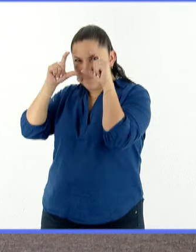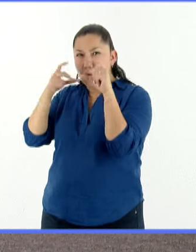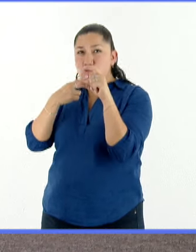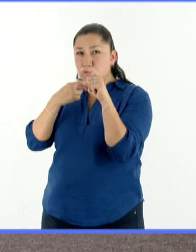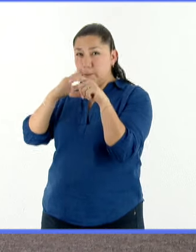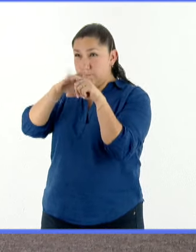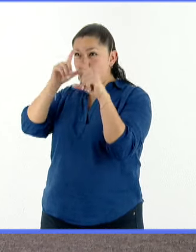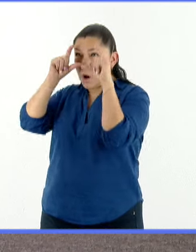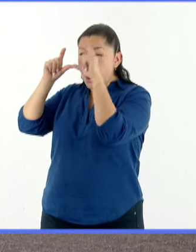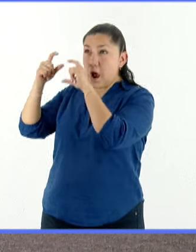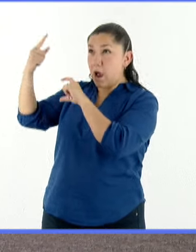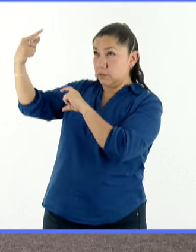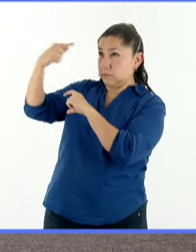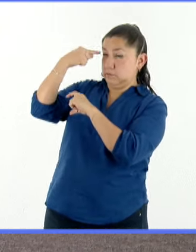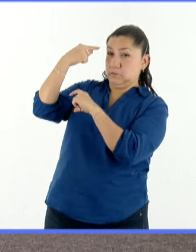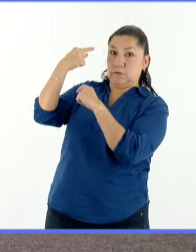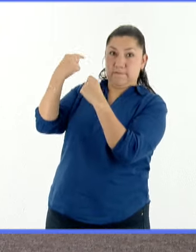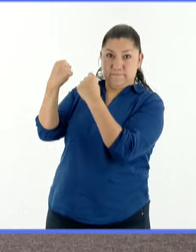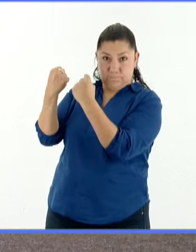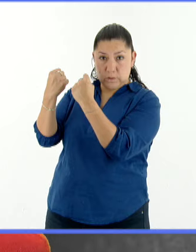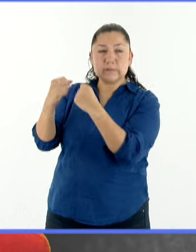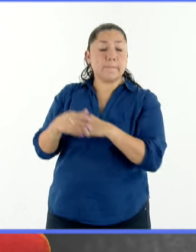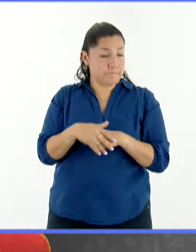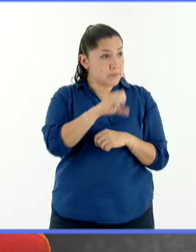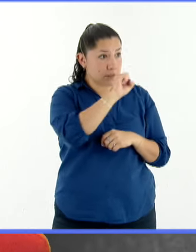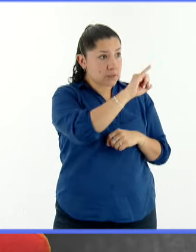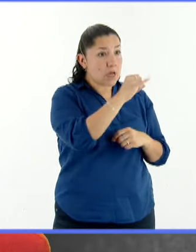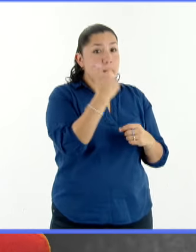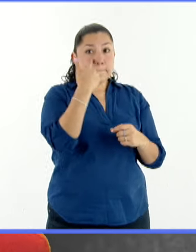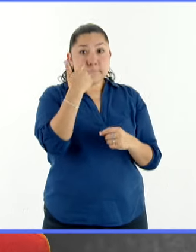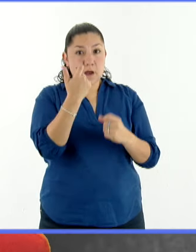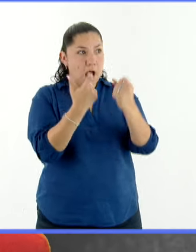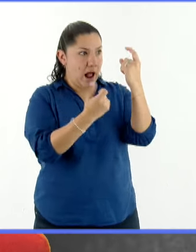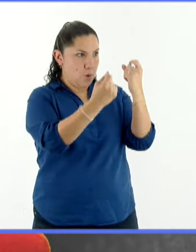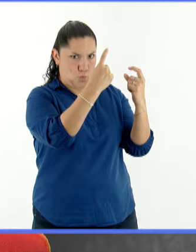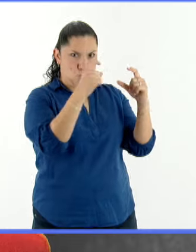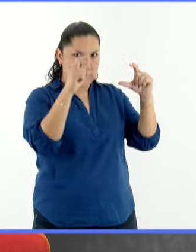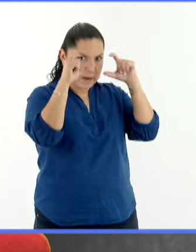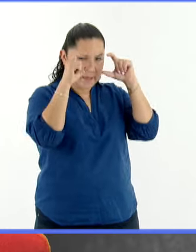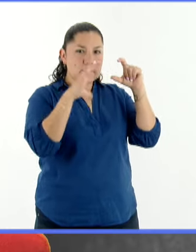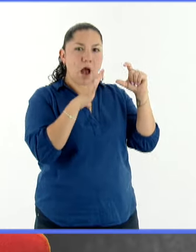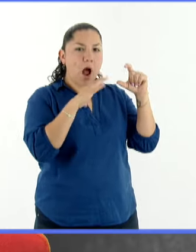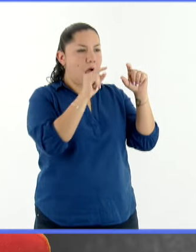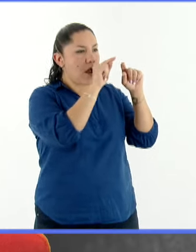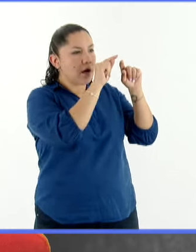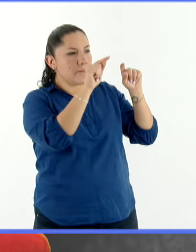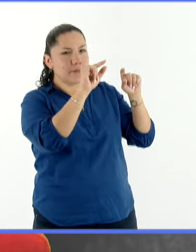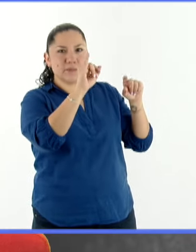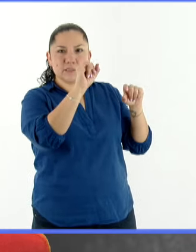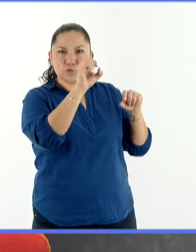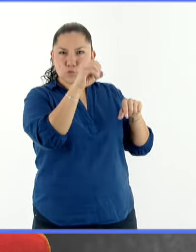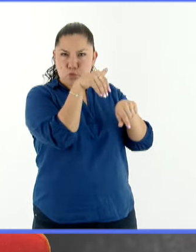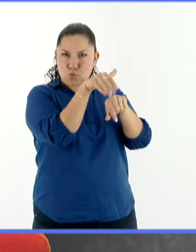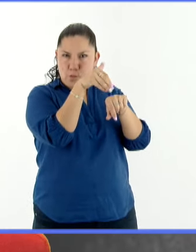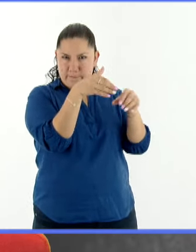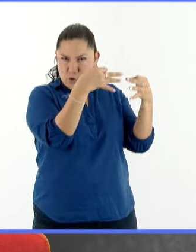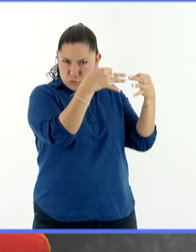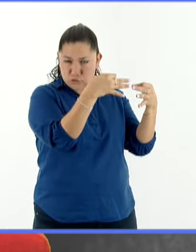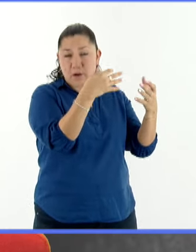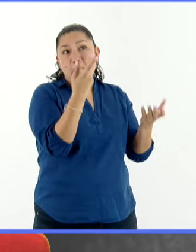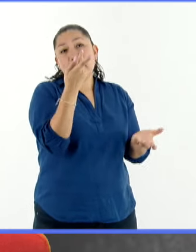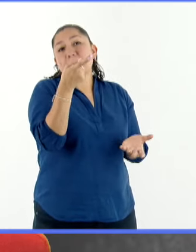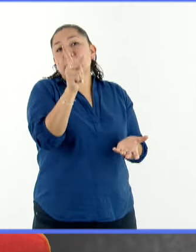fuertes. Sí, sí, sí. Los lentes tienen un ISO, pero en realidad es muy difícil saber si solamente se imprimió y realmente están